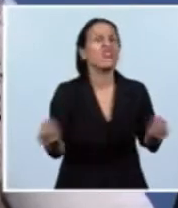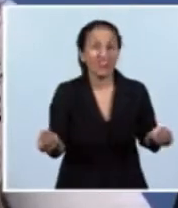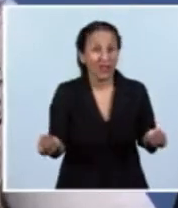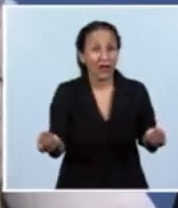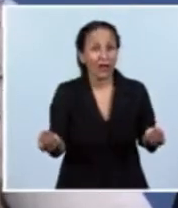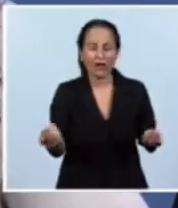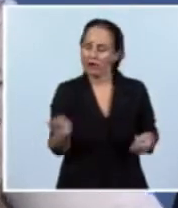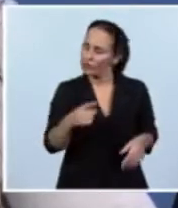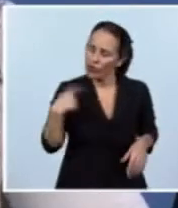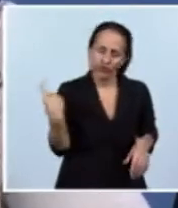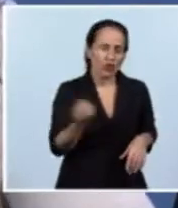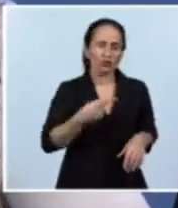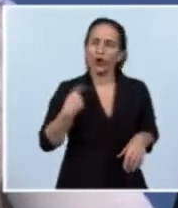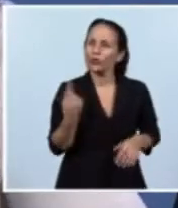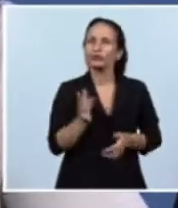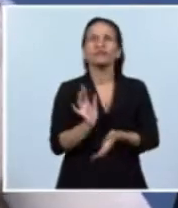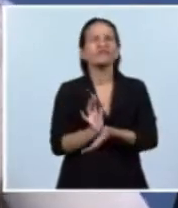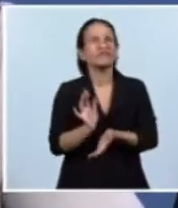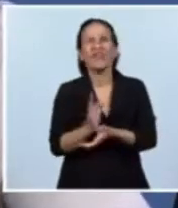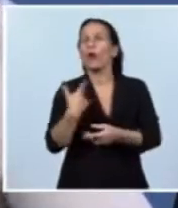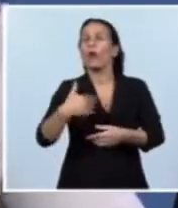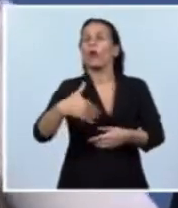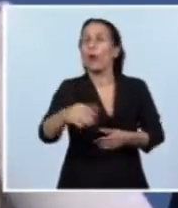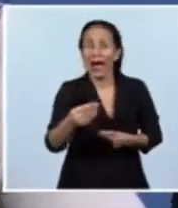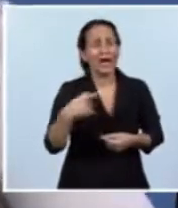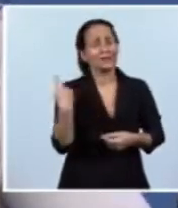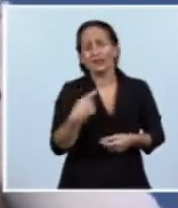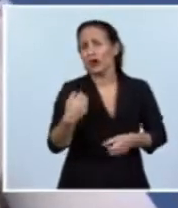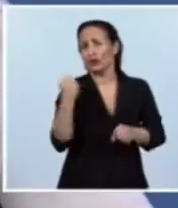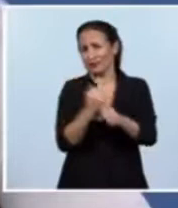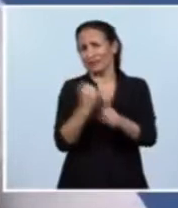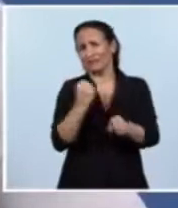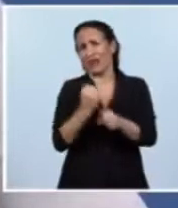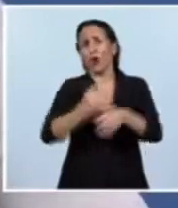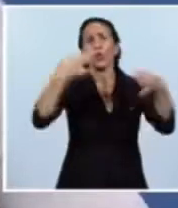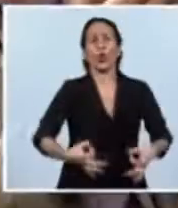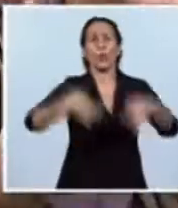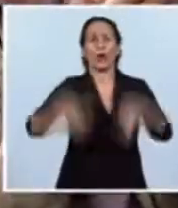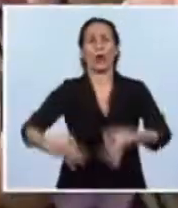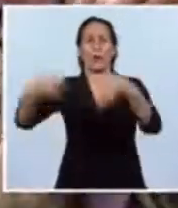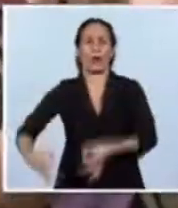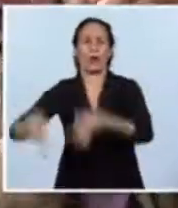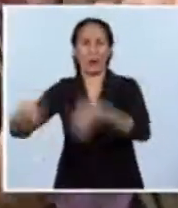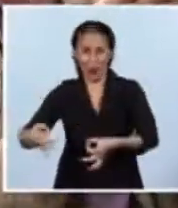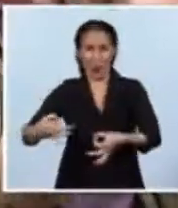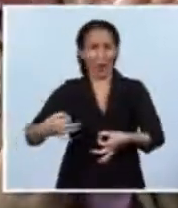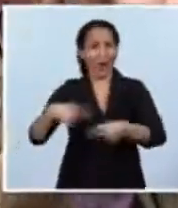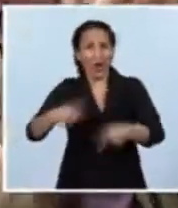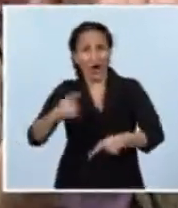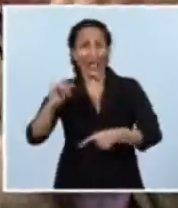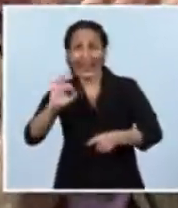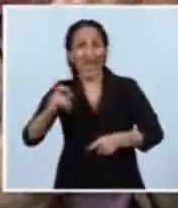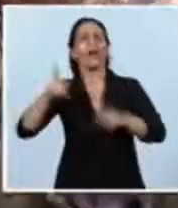hecho todas las cosas que hemos dicho que íbamos a hacer y muchas más también. Yo diría